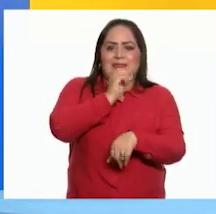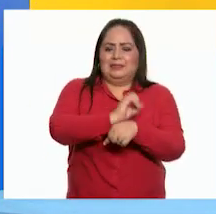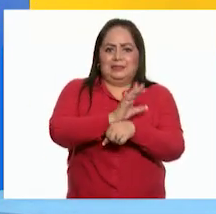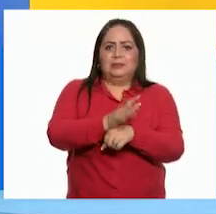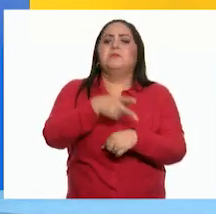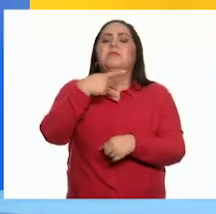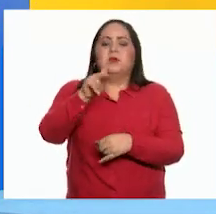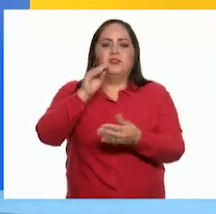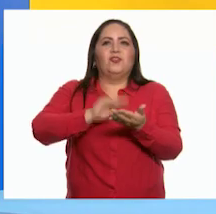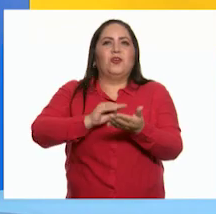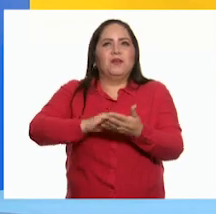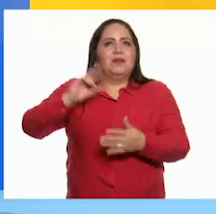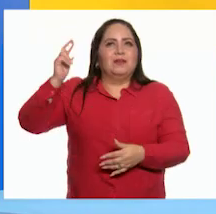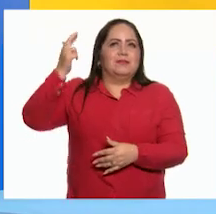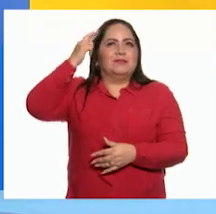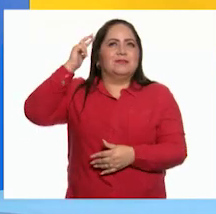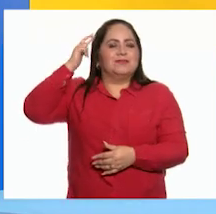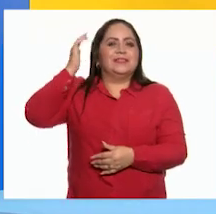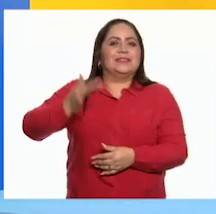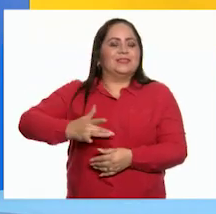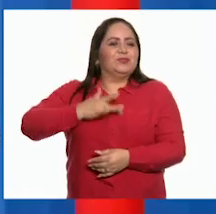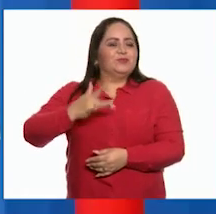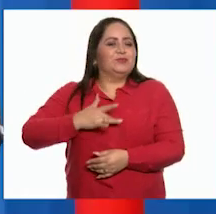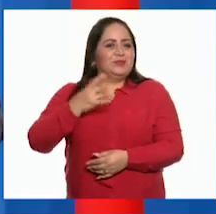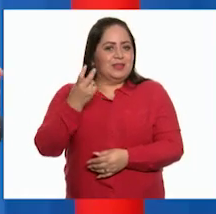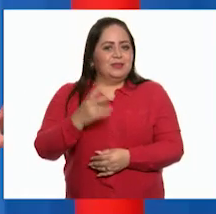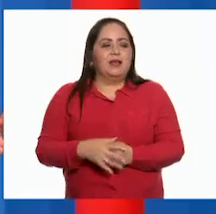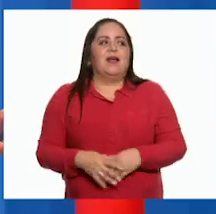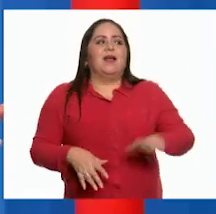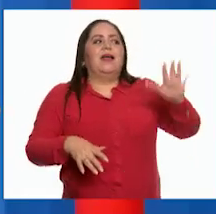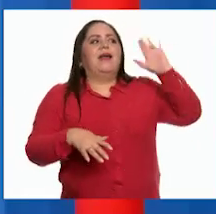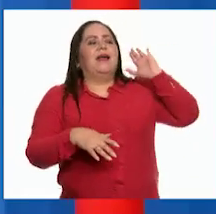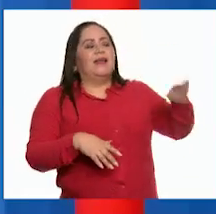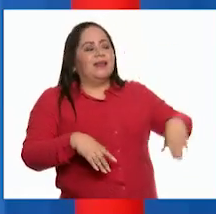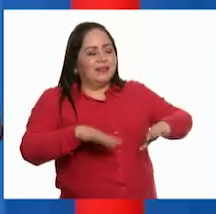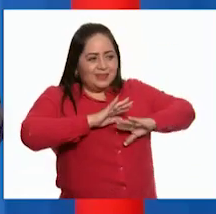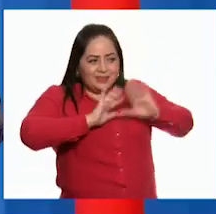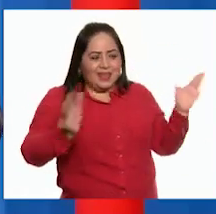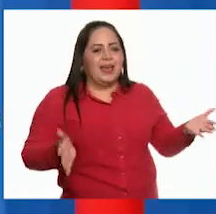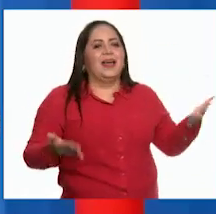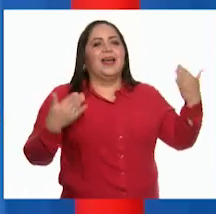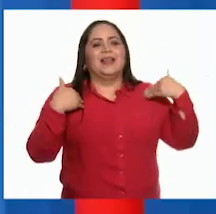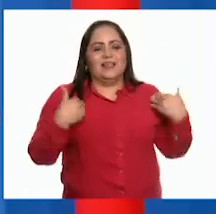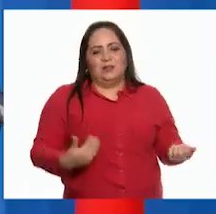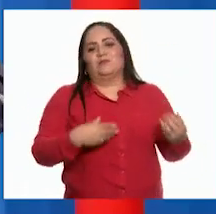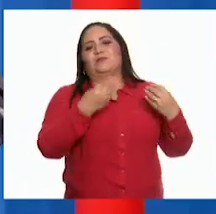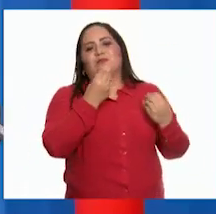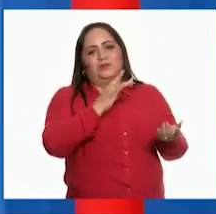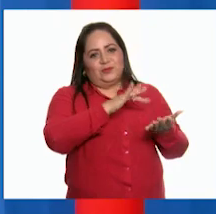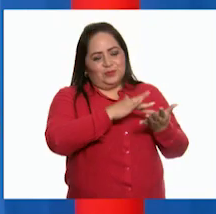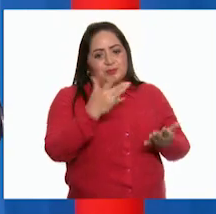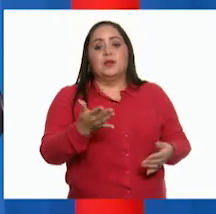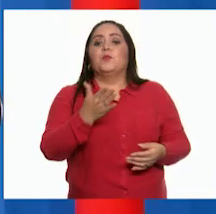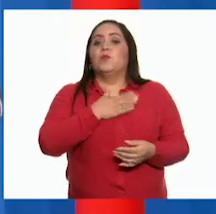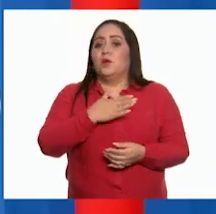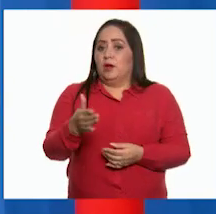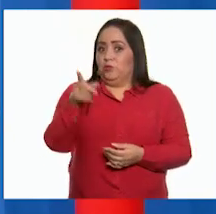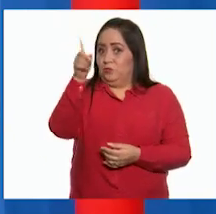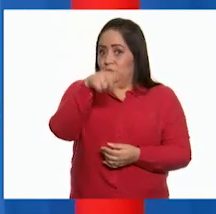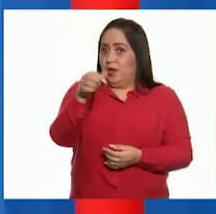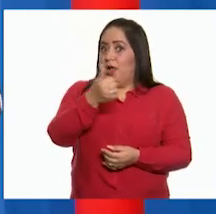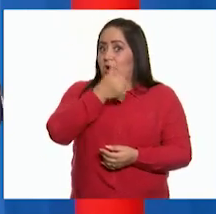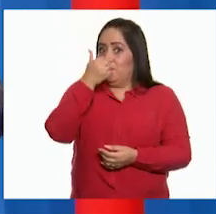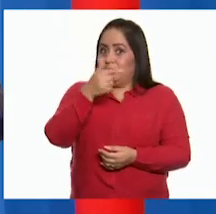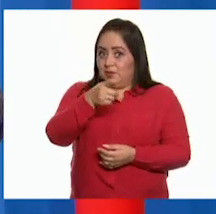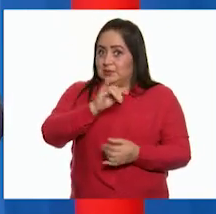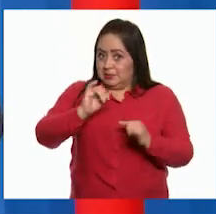aún tienen el mismo sentimiento. Ah, ahora sí, ya lo entendí. Muchísimas gracias. Y, bueno, seguramente a las alumnas y